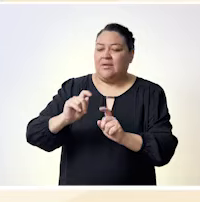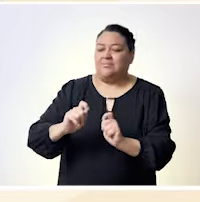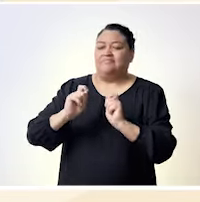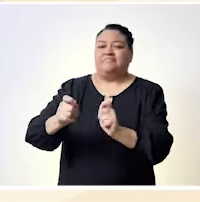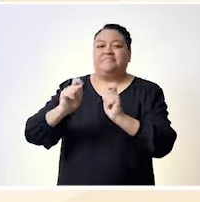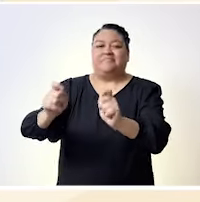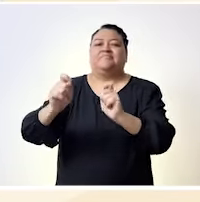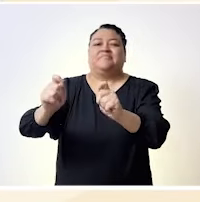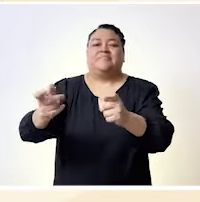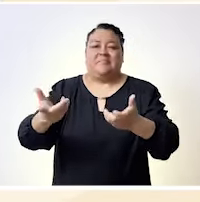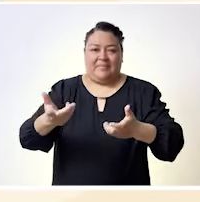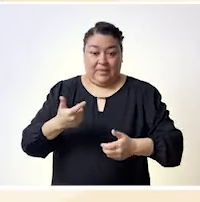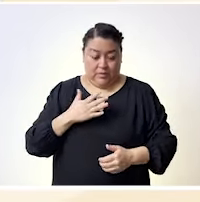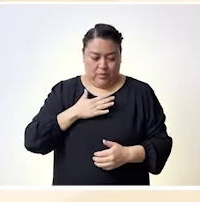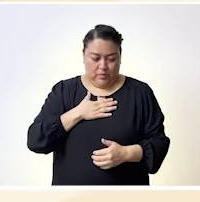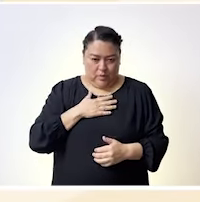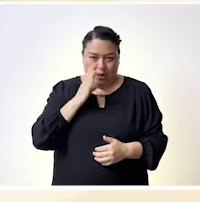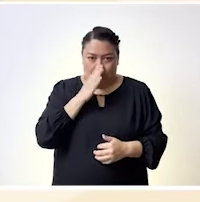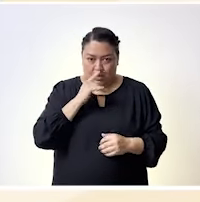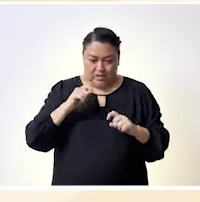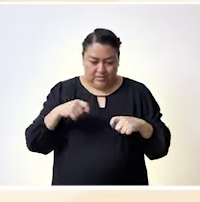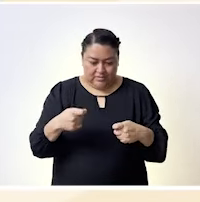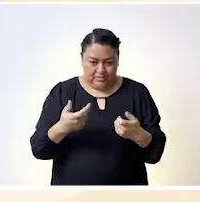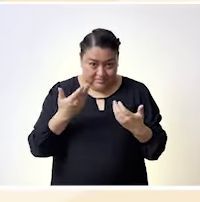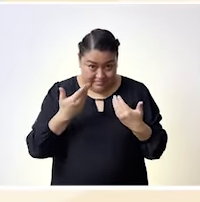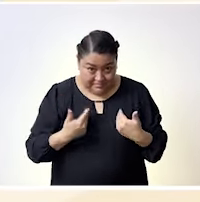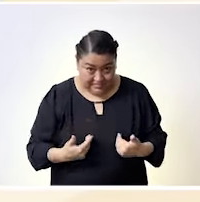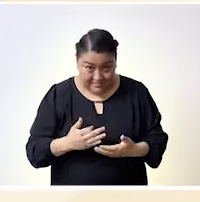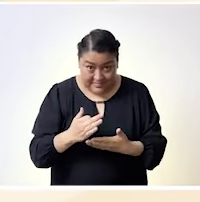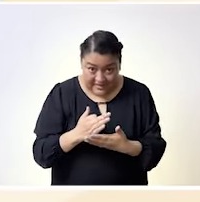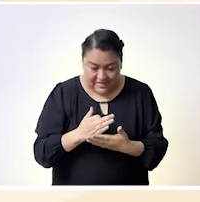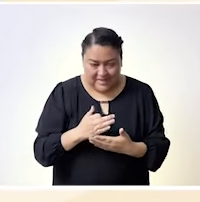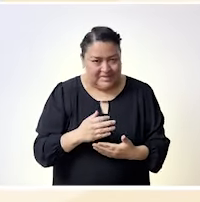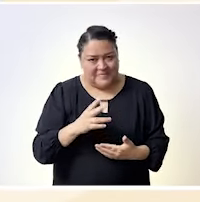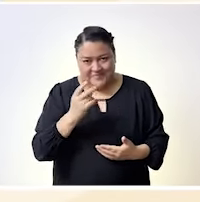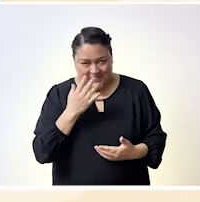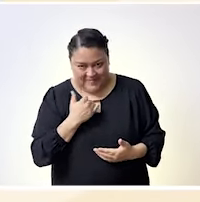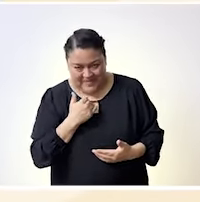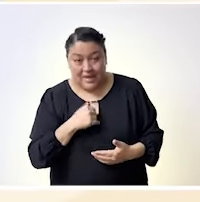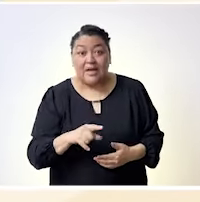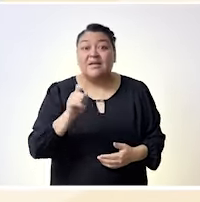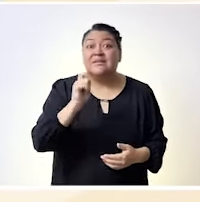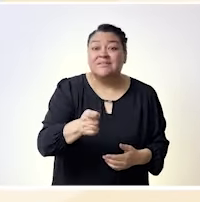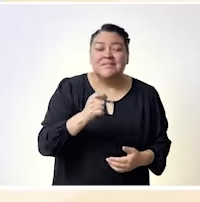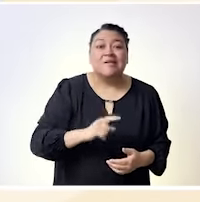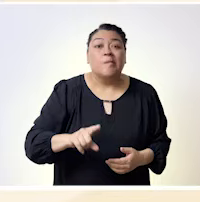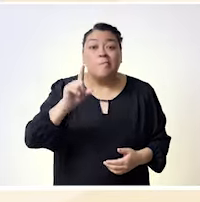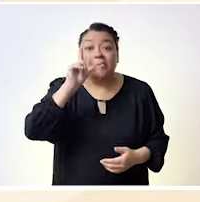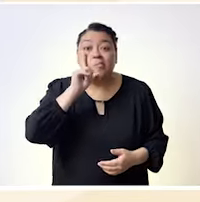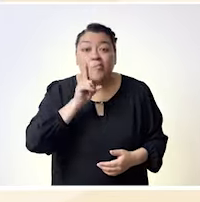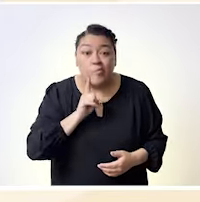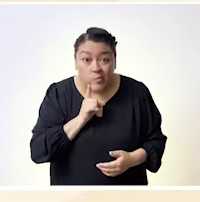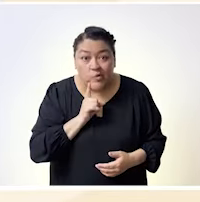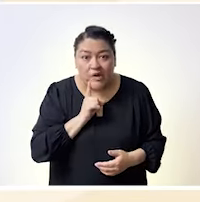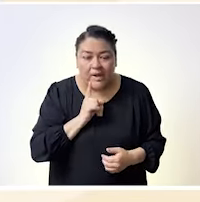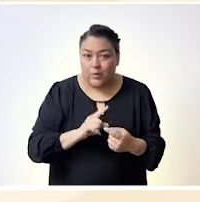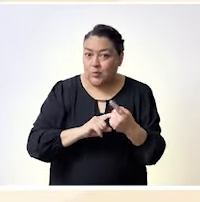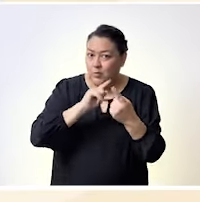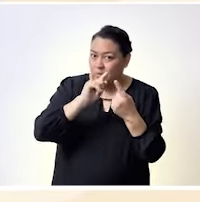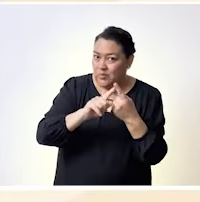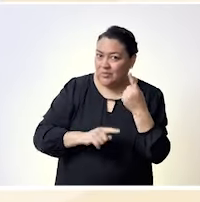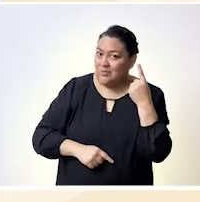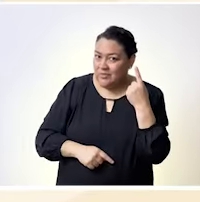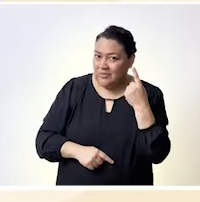momento, claro, era súper necesario construirlo para lograr esta identidad nacional, cumplió su, digamos,